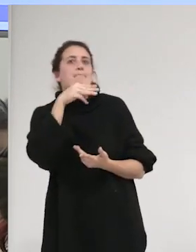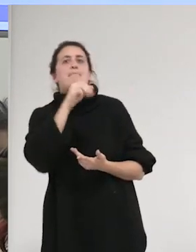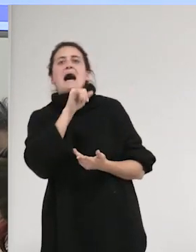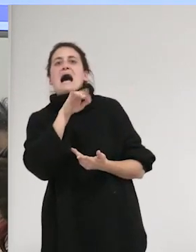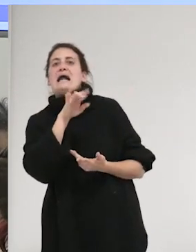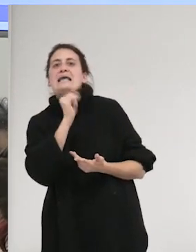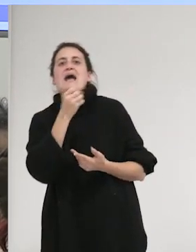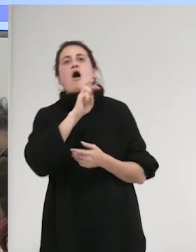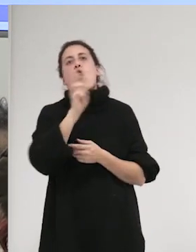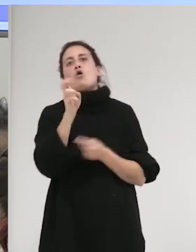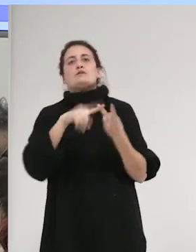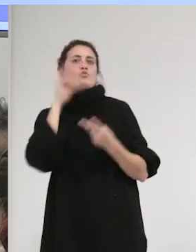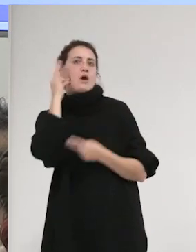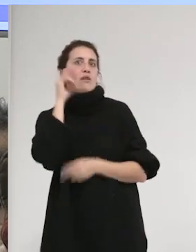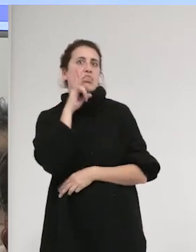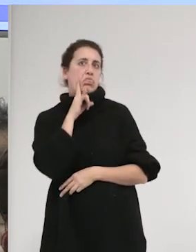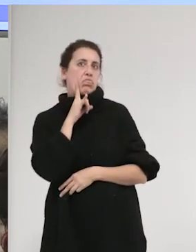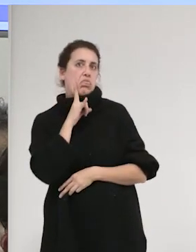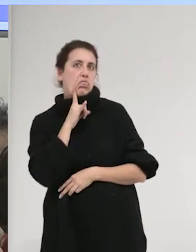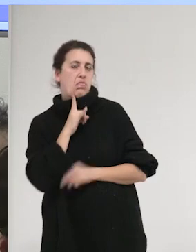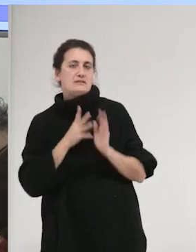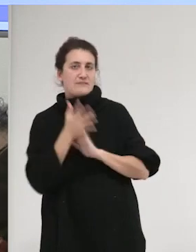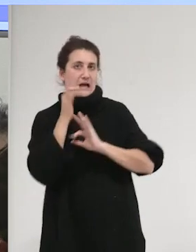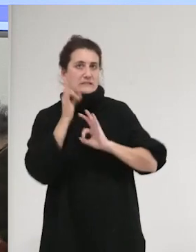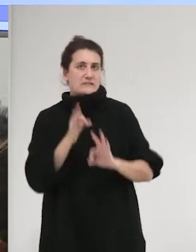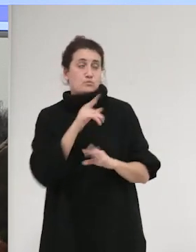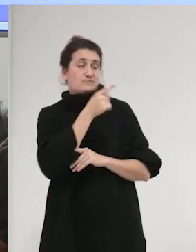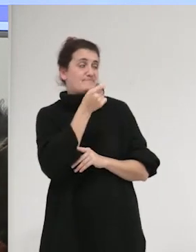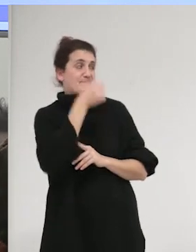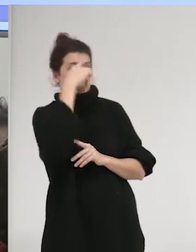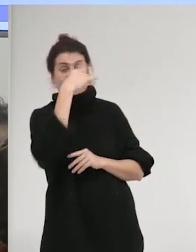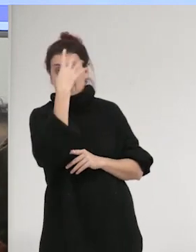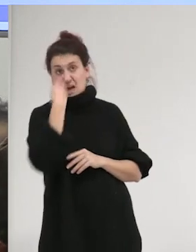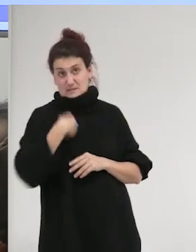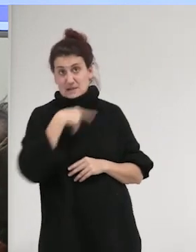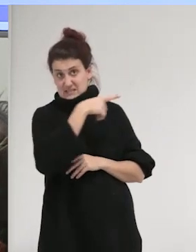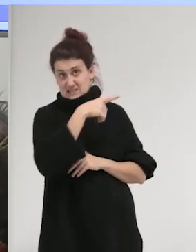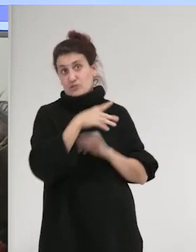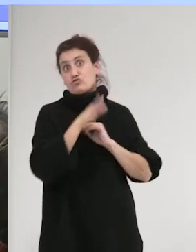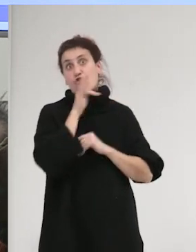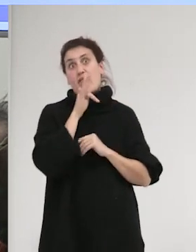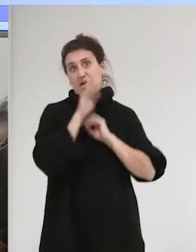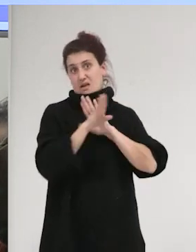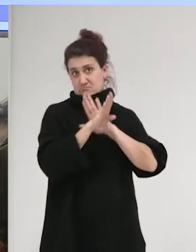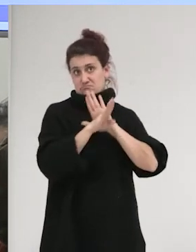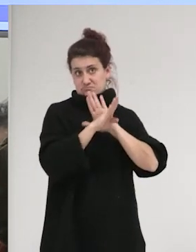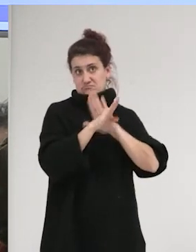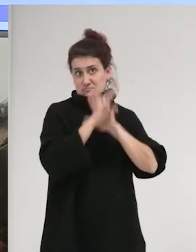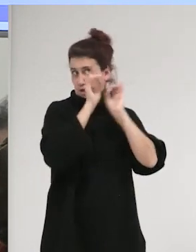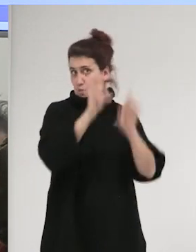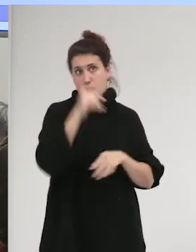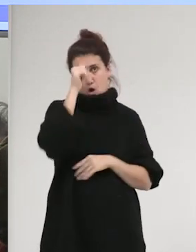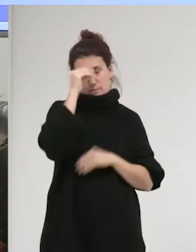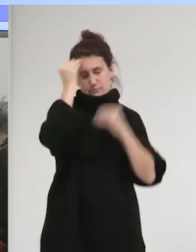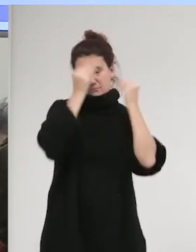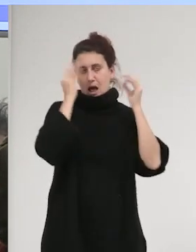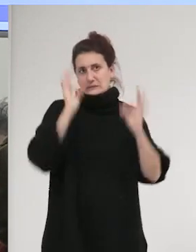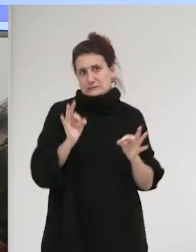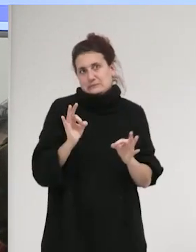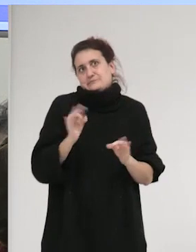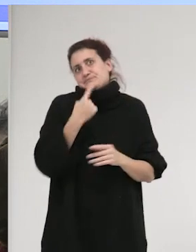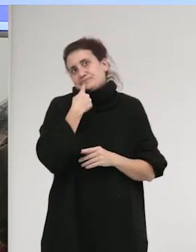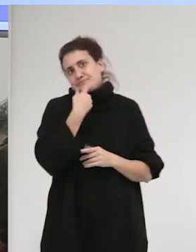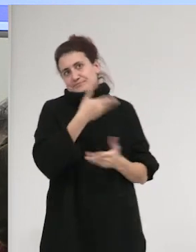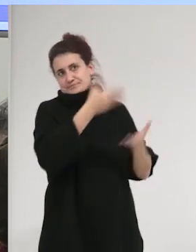a determinadas mujeres, ¿no?, pues es un poco esa idea la que sigue perviviendo y que de alguna forma estos son los sujetos necesarios